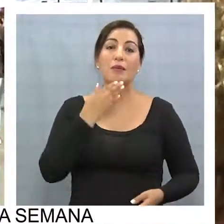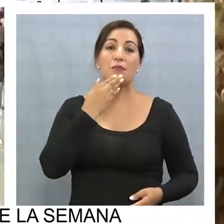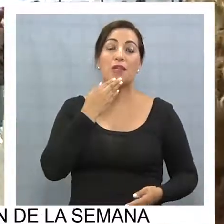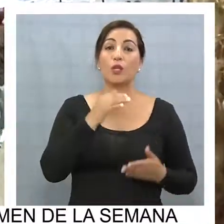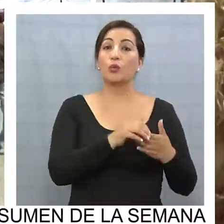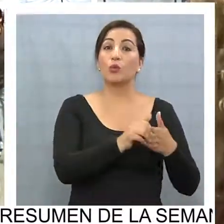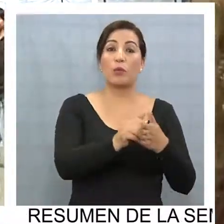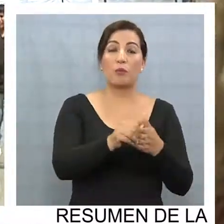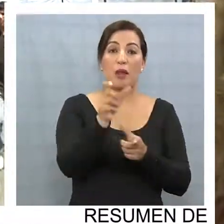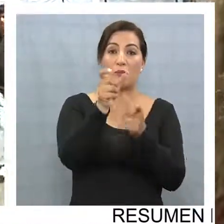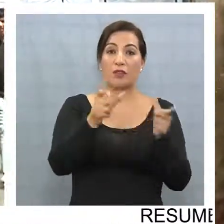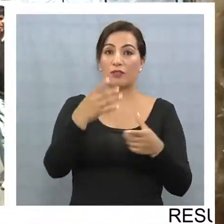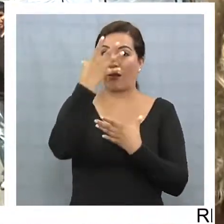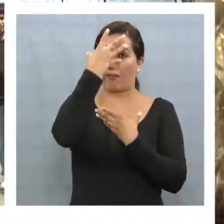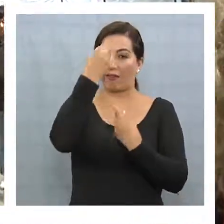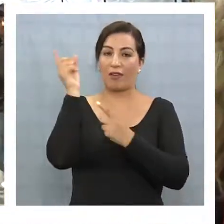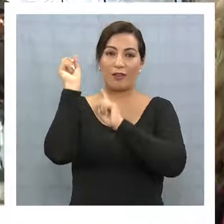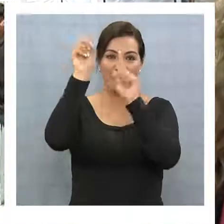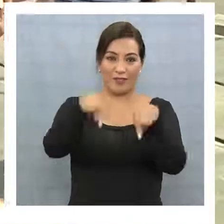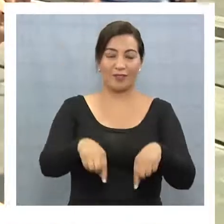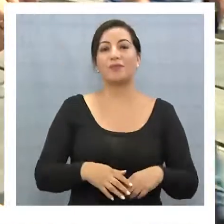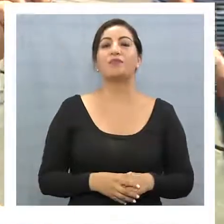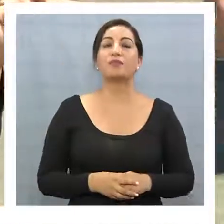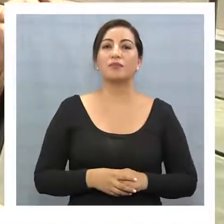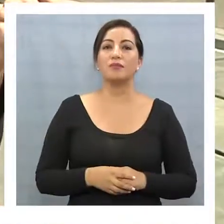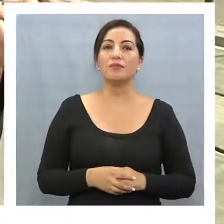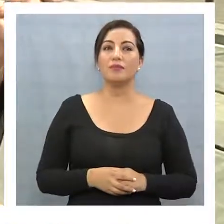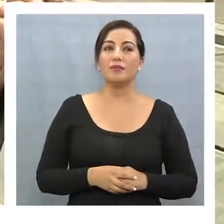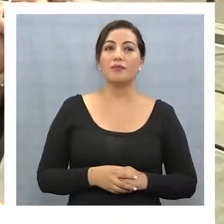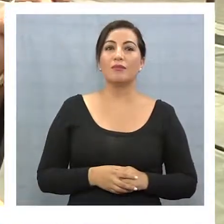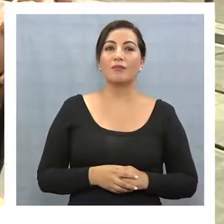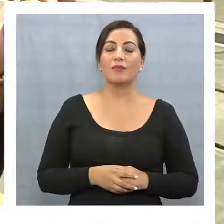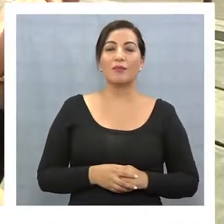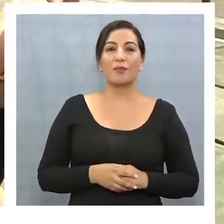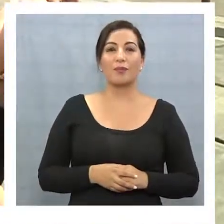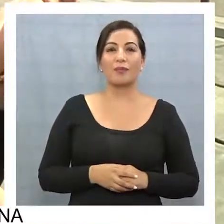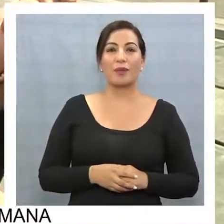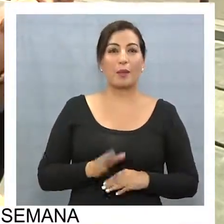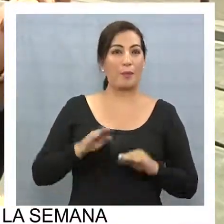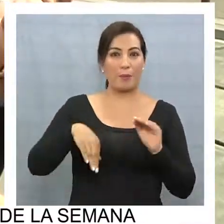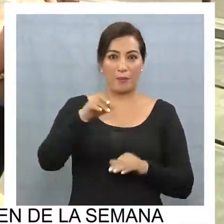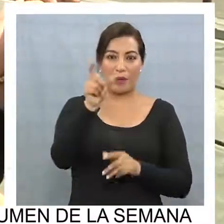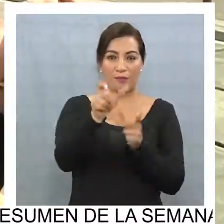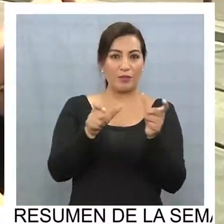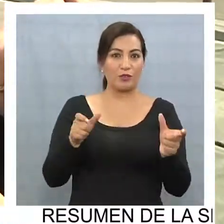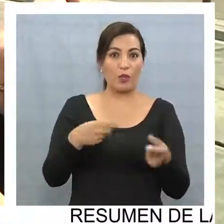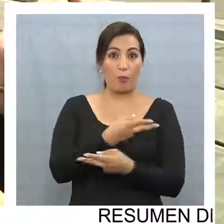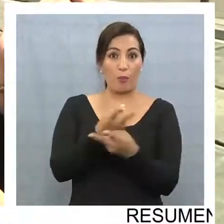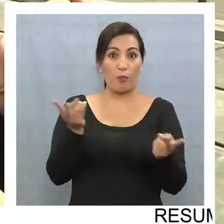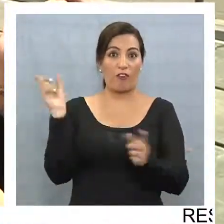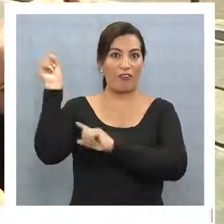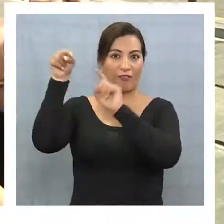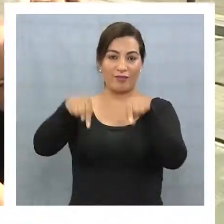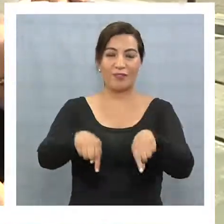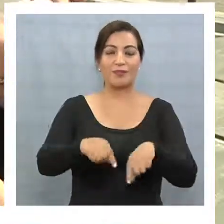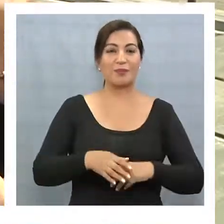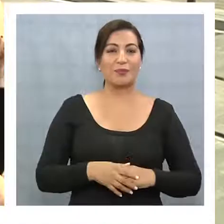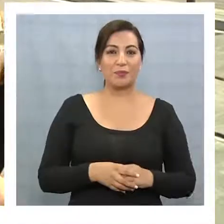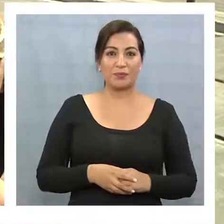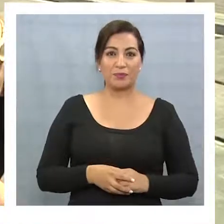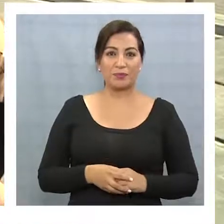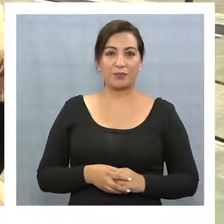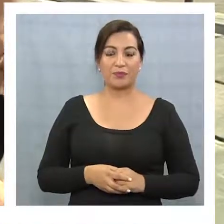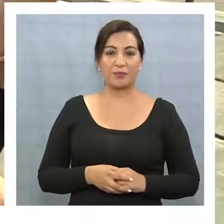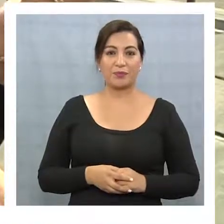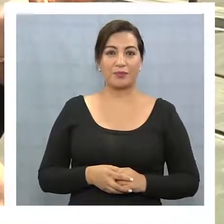turismo. Así que es muy bueno para la ciudad. Traerían bastante más público, ¿no es cierto? Más,